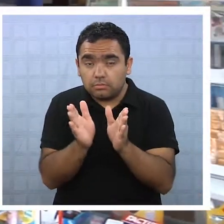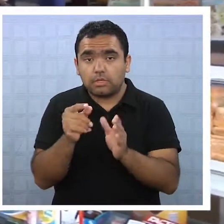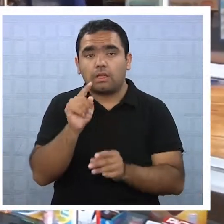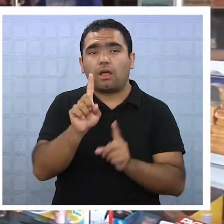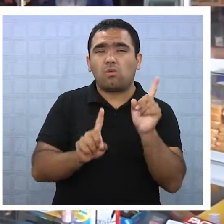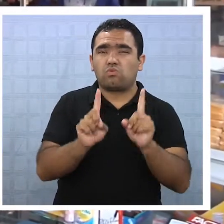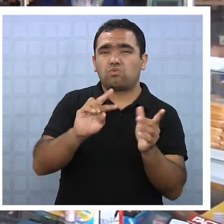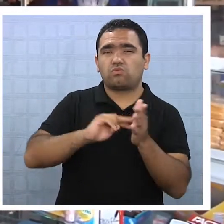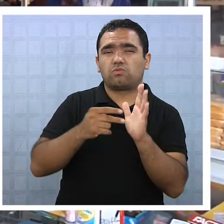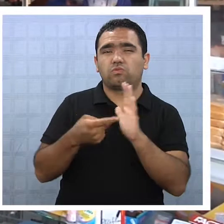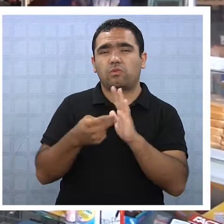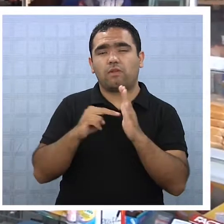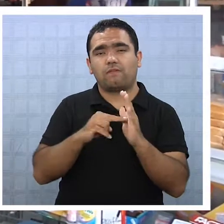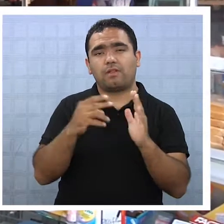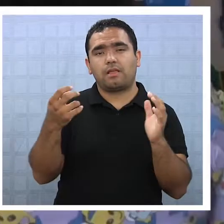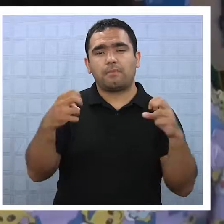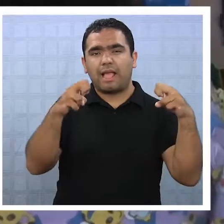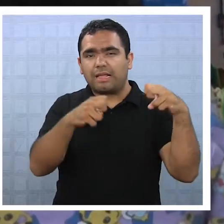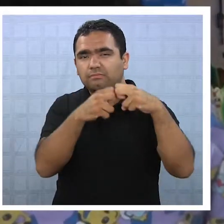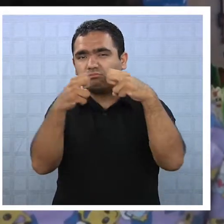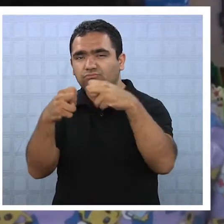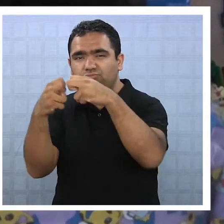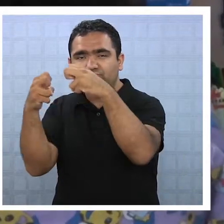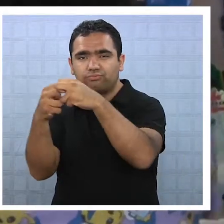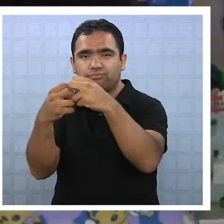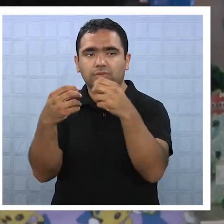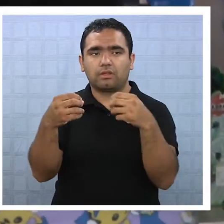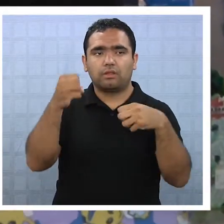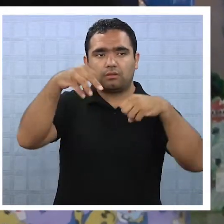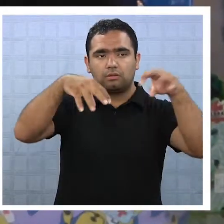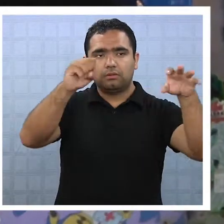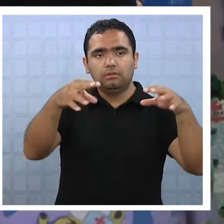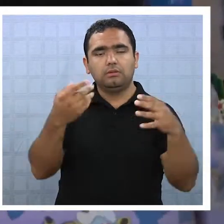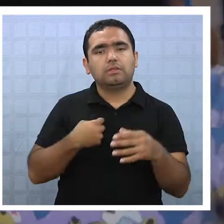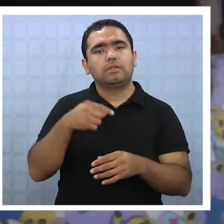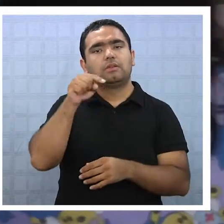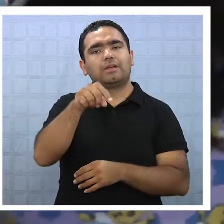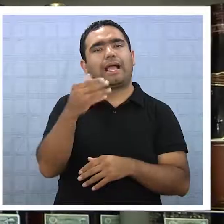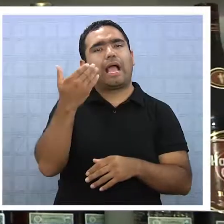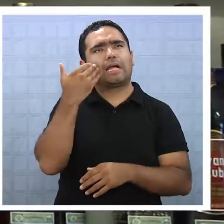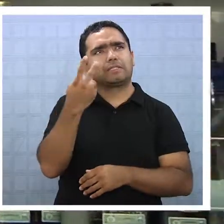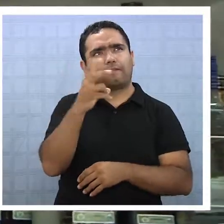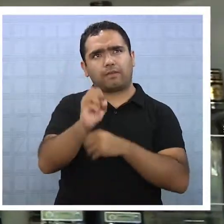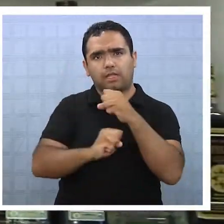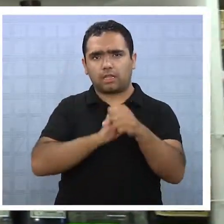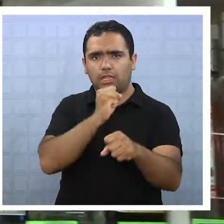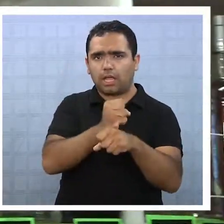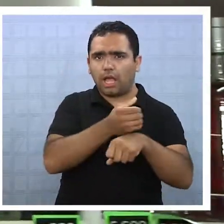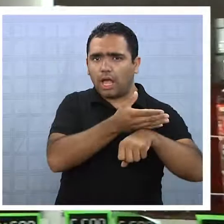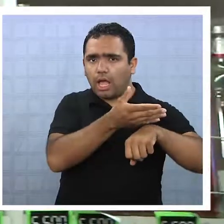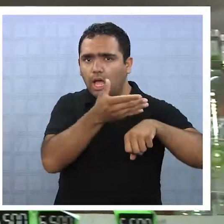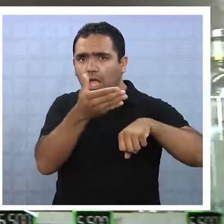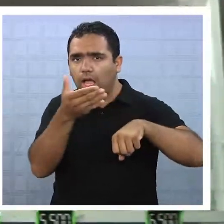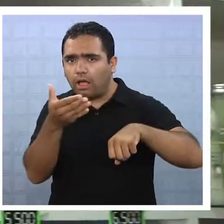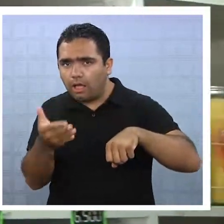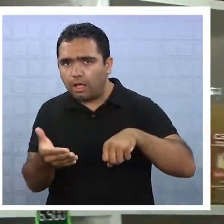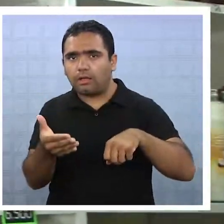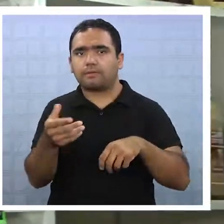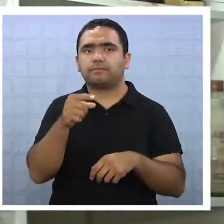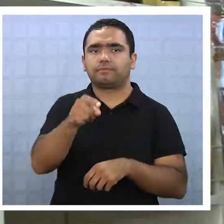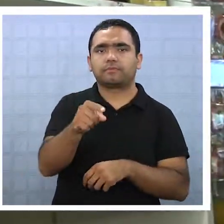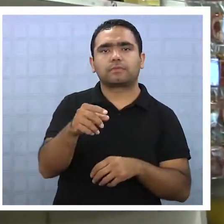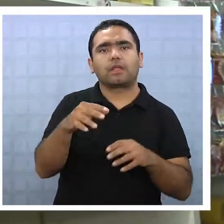que tuvieron problemas por la energía, algunas con más de 20 años de actividades en el denominado barrio catedral. La verdad nada,